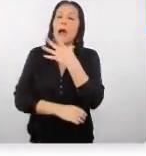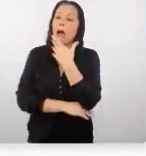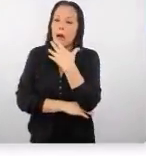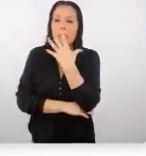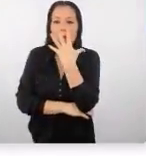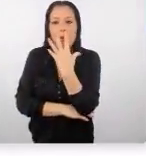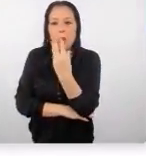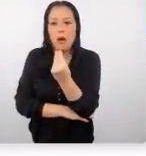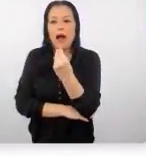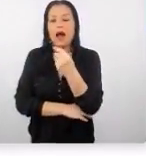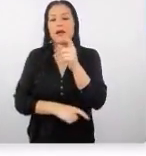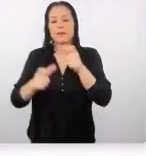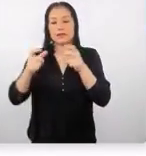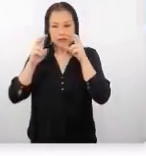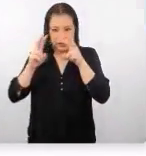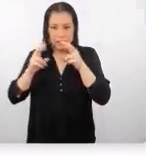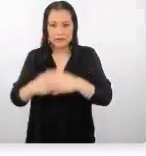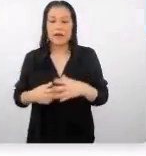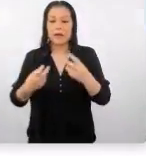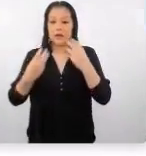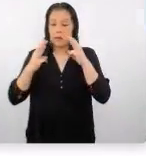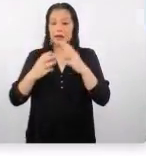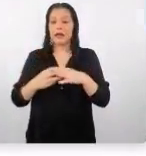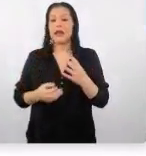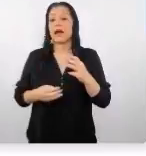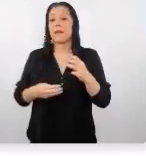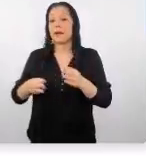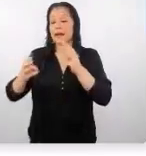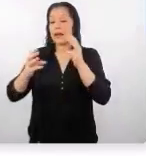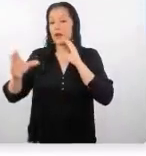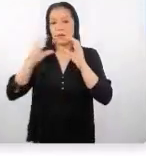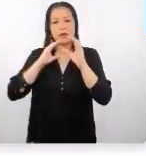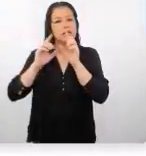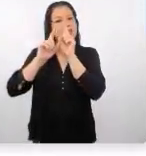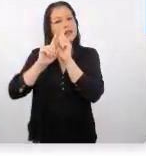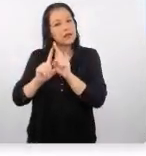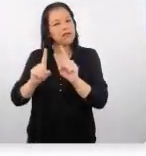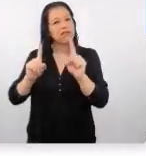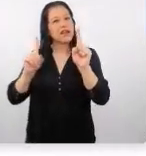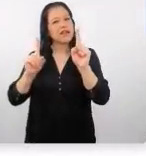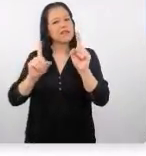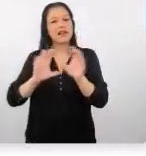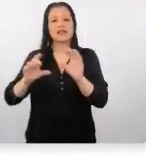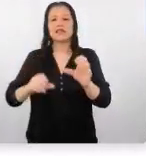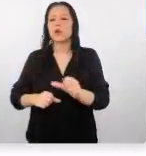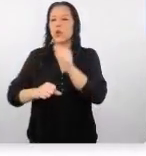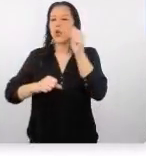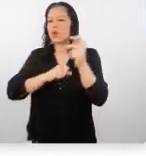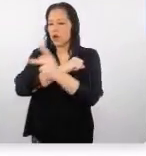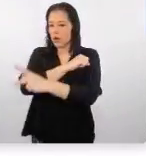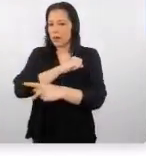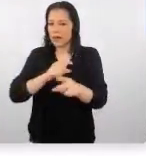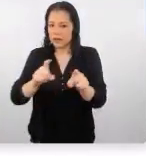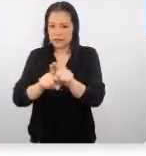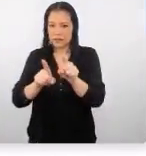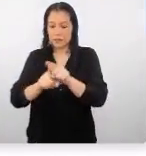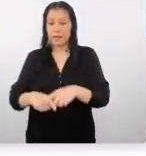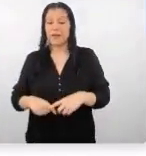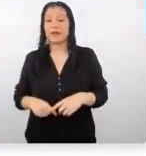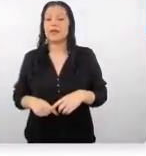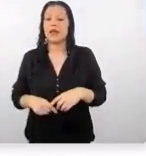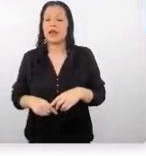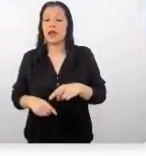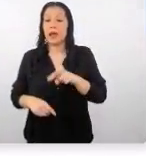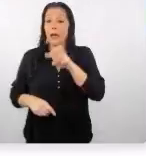de este turista. Vamos a ver que la forma de comunicación es distinta a la que se hace con otros mercados. Incluso desde PromPerú nosotros también